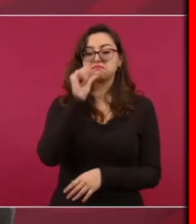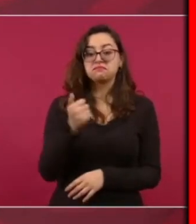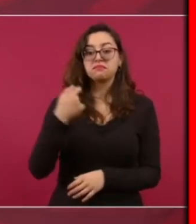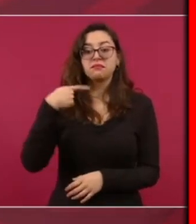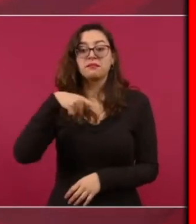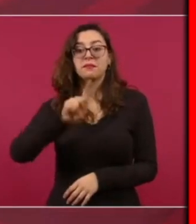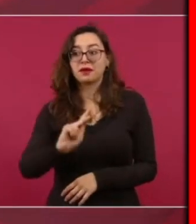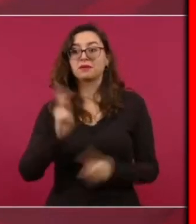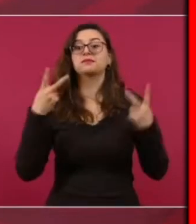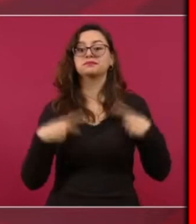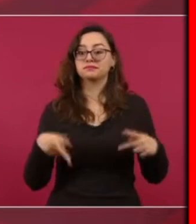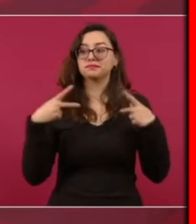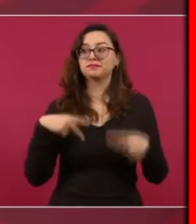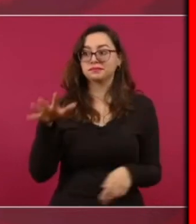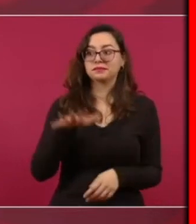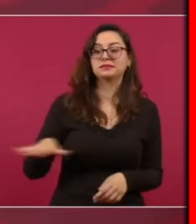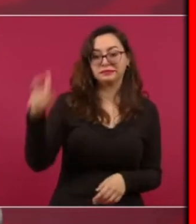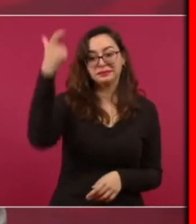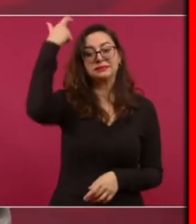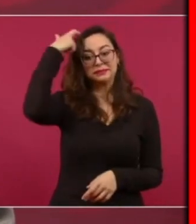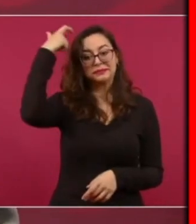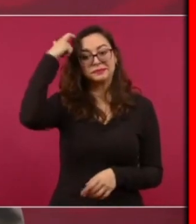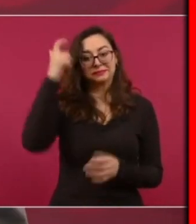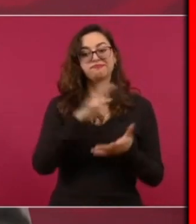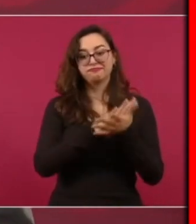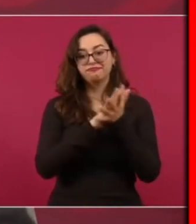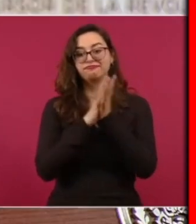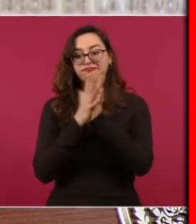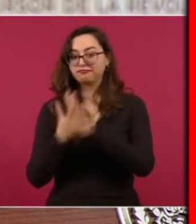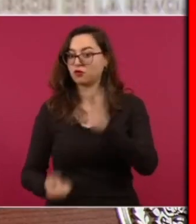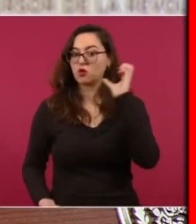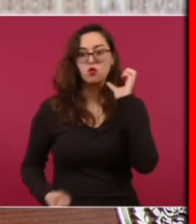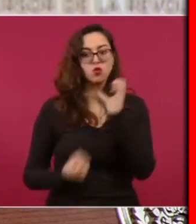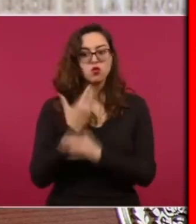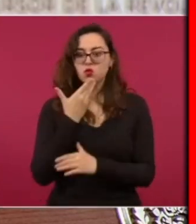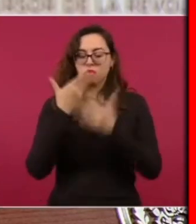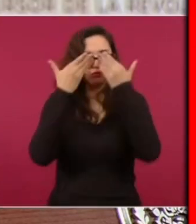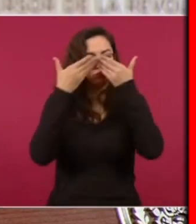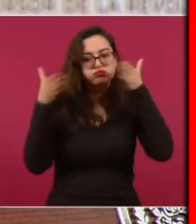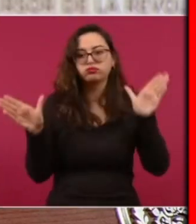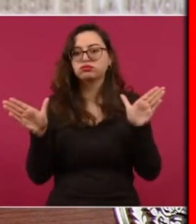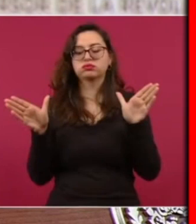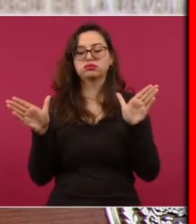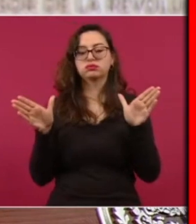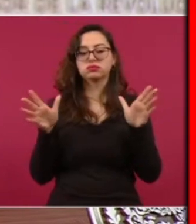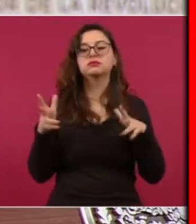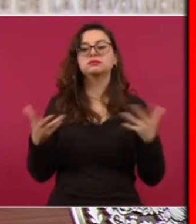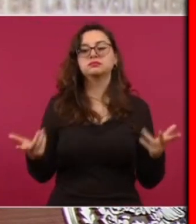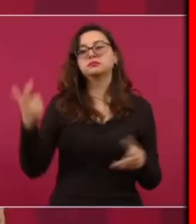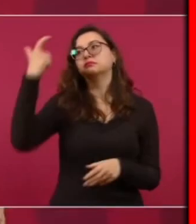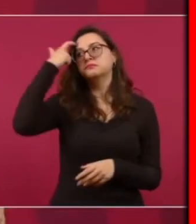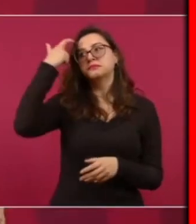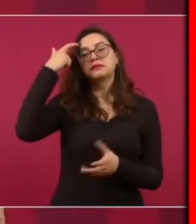Y hay un cambio de mentalidad Porque se está impulsando una revolución de las